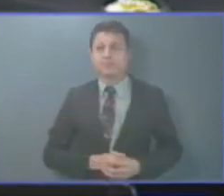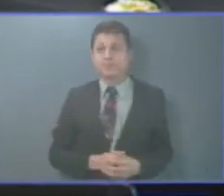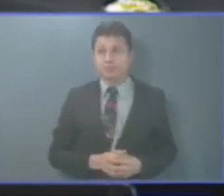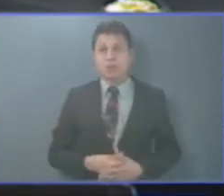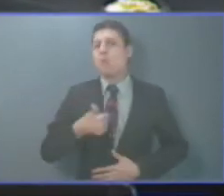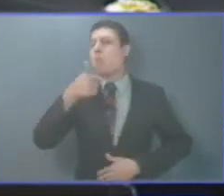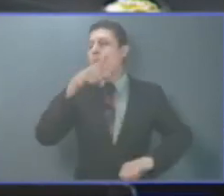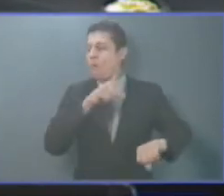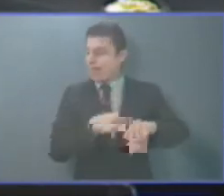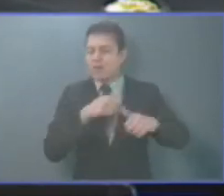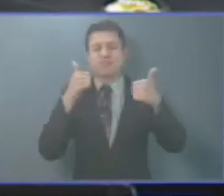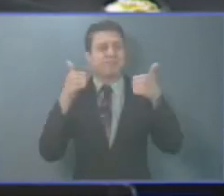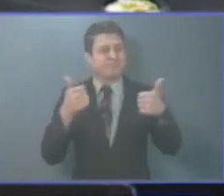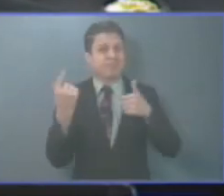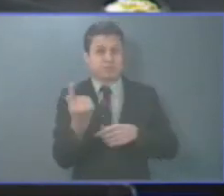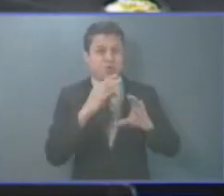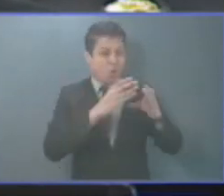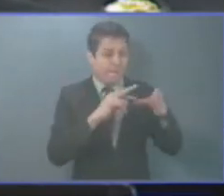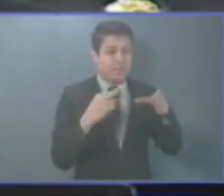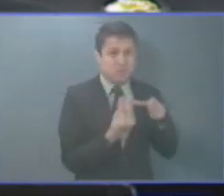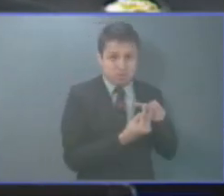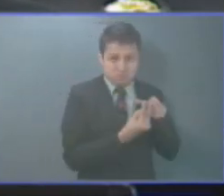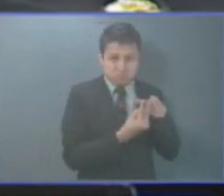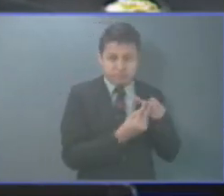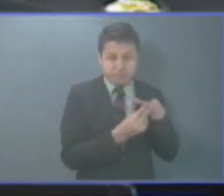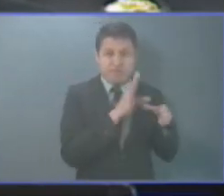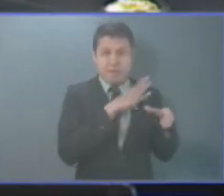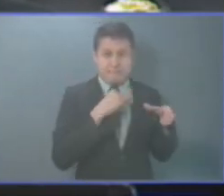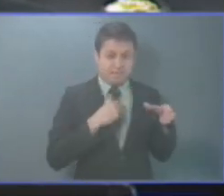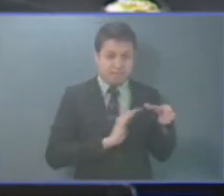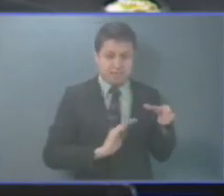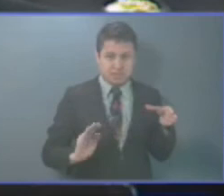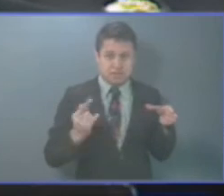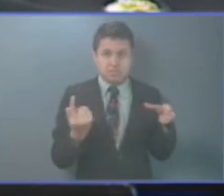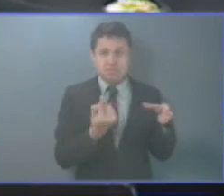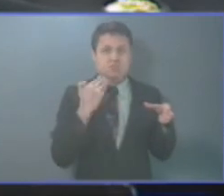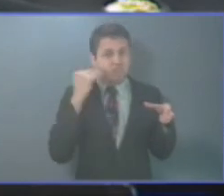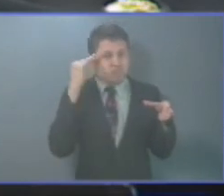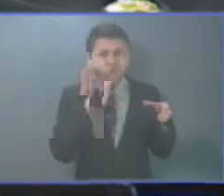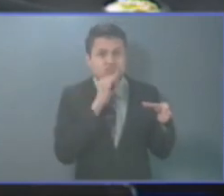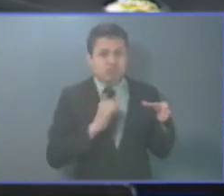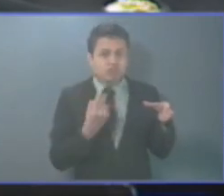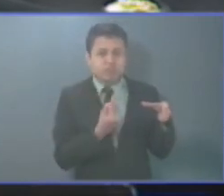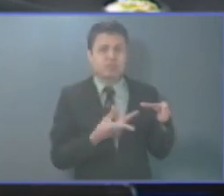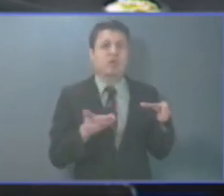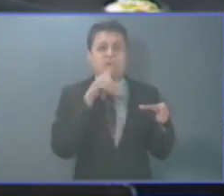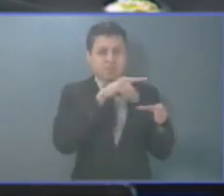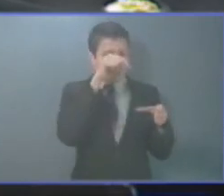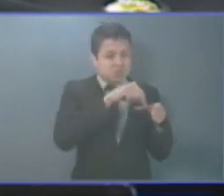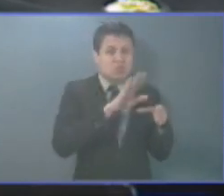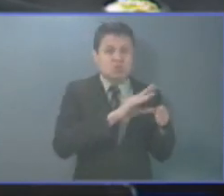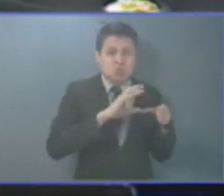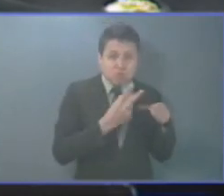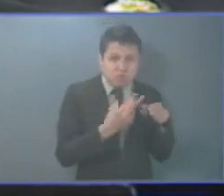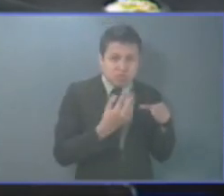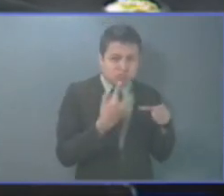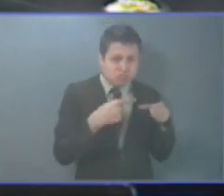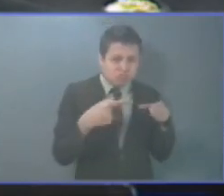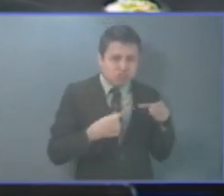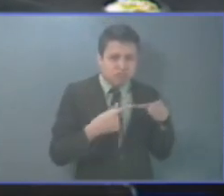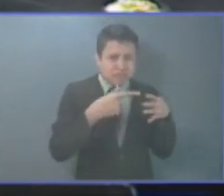Enhorabuena para los miembros de la Comisión de la Familia, Adolescencia, Adulto Mayor y Personas con Discapacidad.